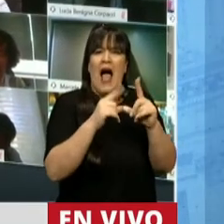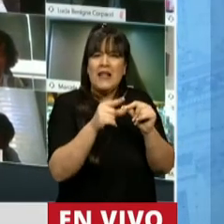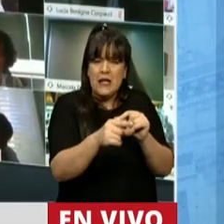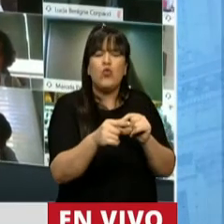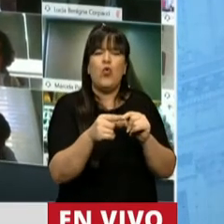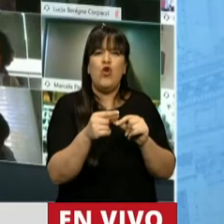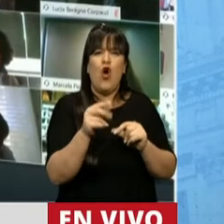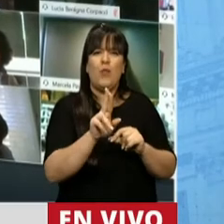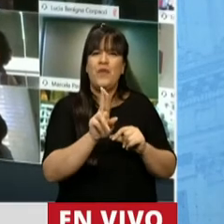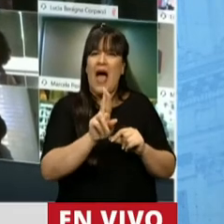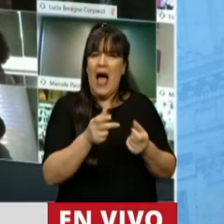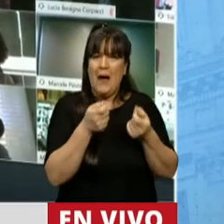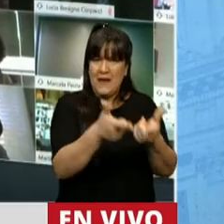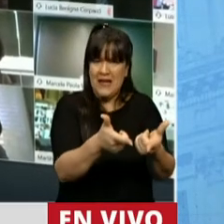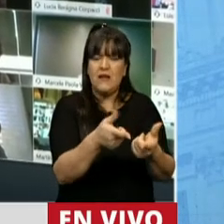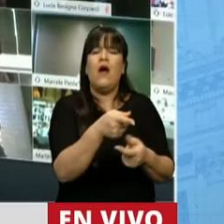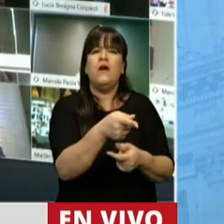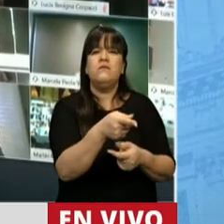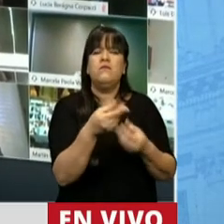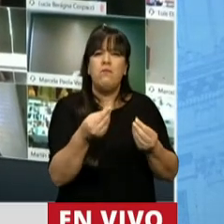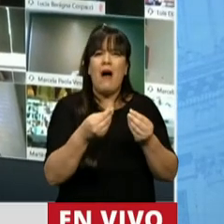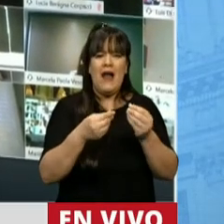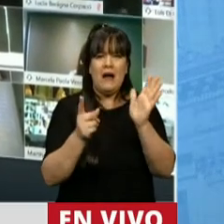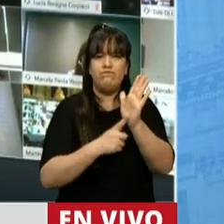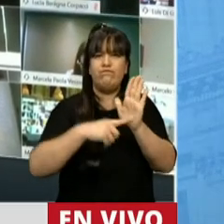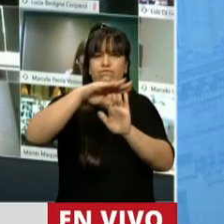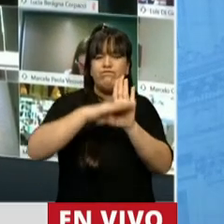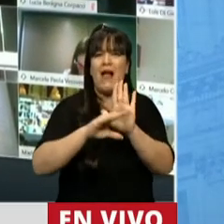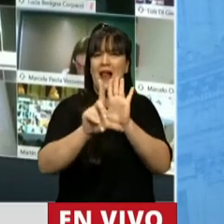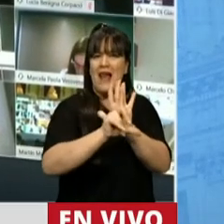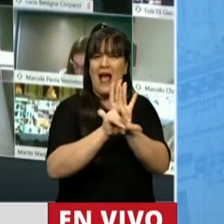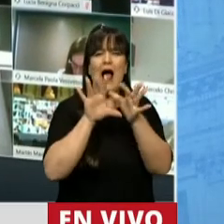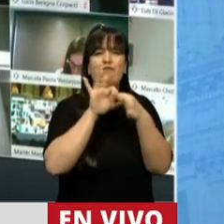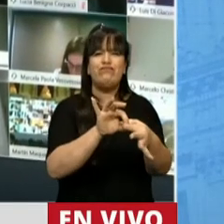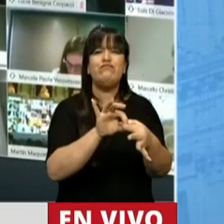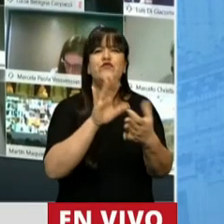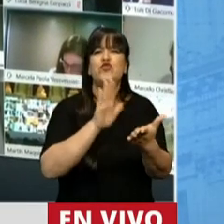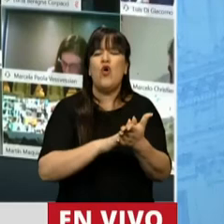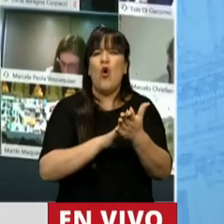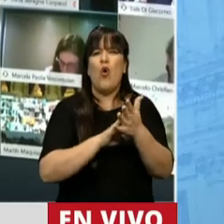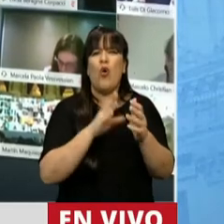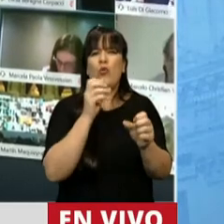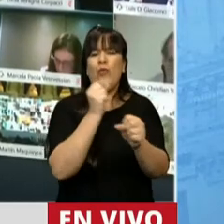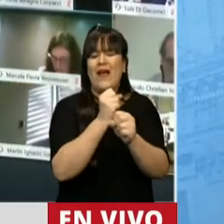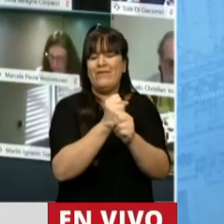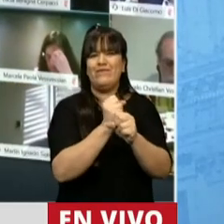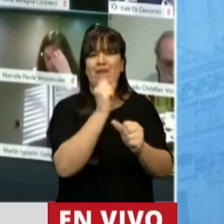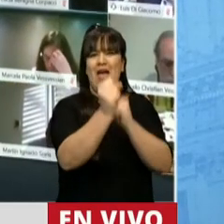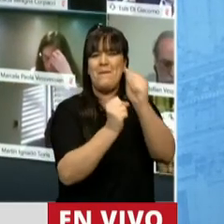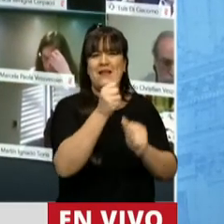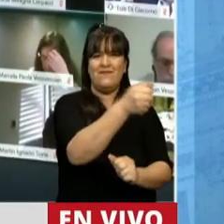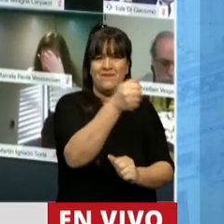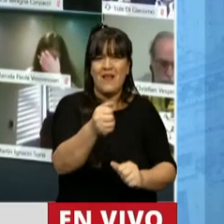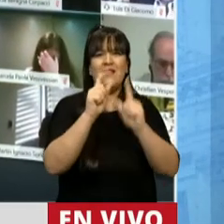aclarando el régimen legal que regula la actividad de las empresas aerolíneas argentinas y